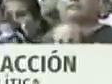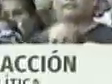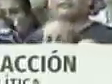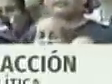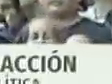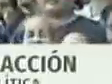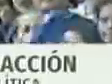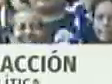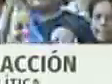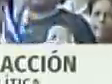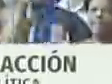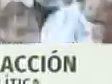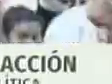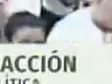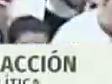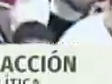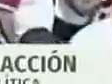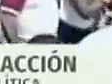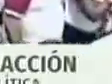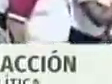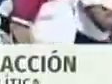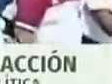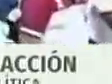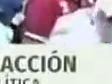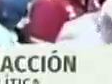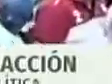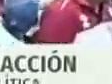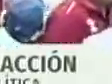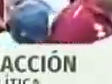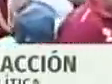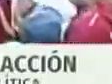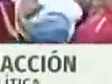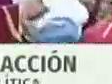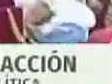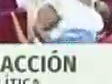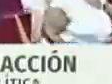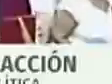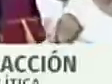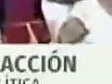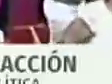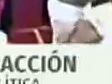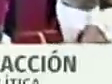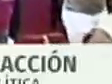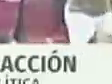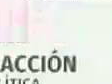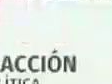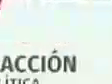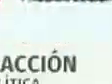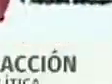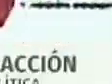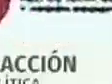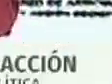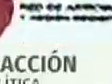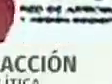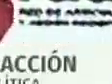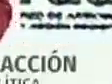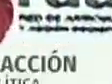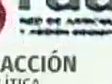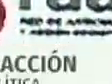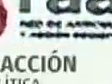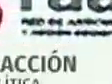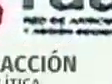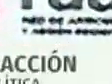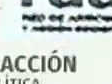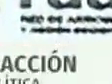y hombres patriotas, de jefes y jefes de calle que con sus respectivas organizaciones de